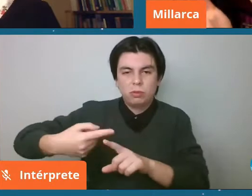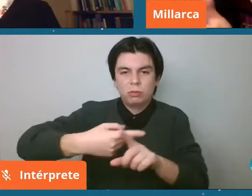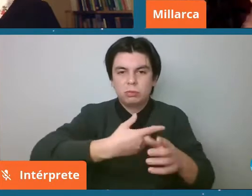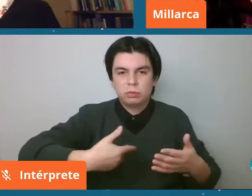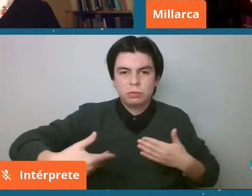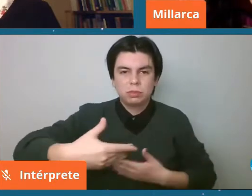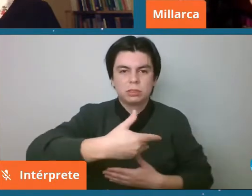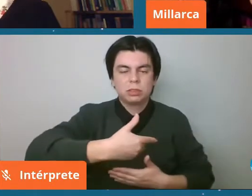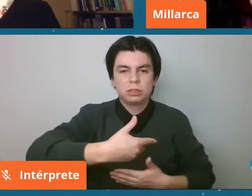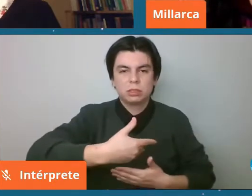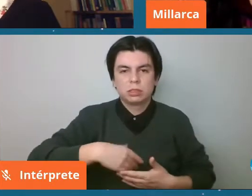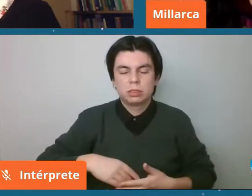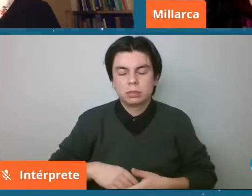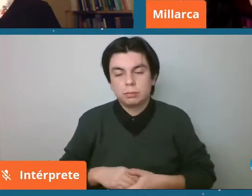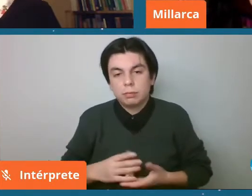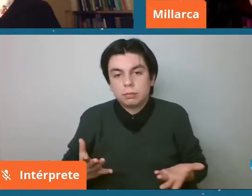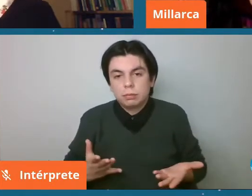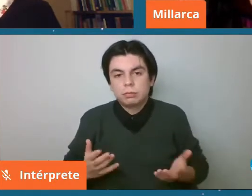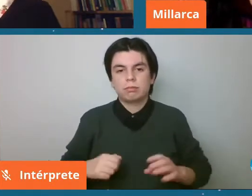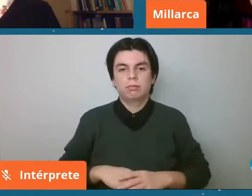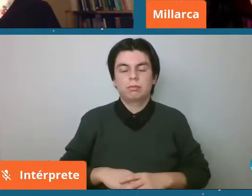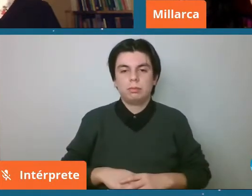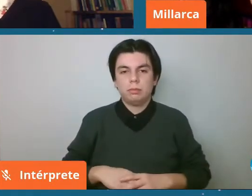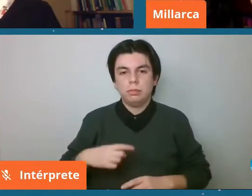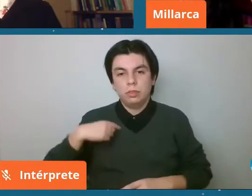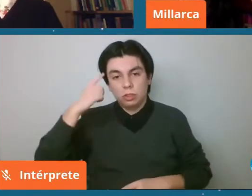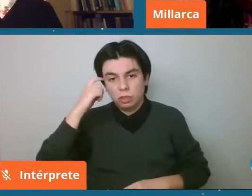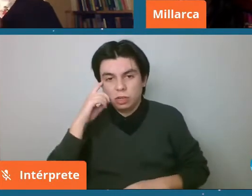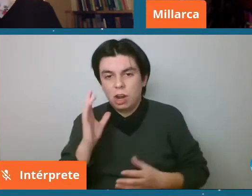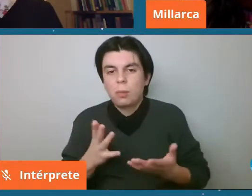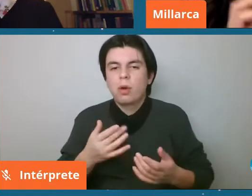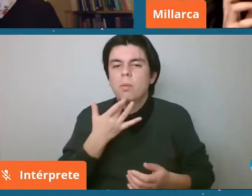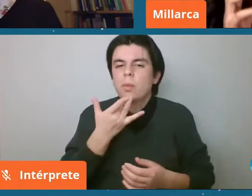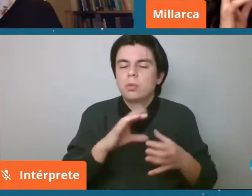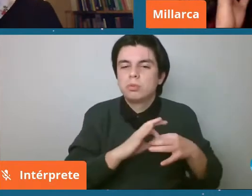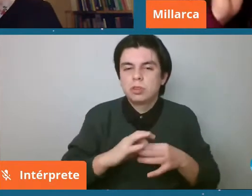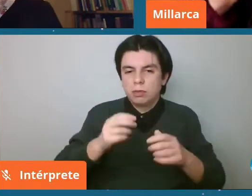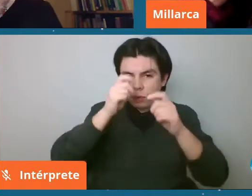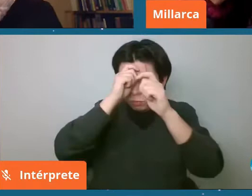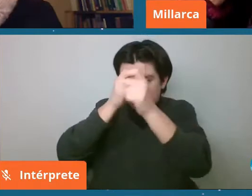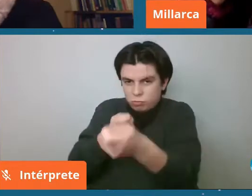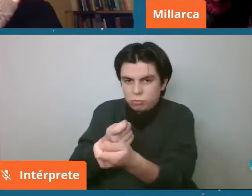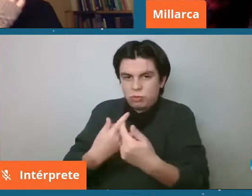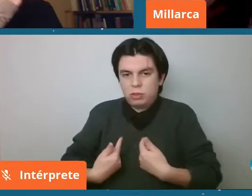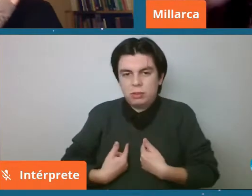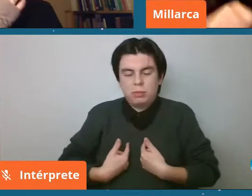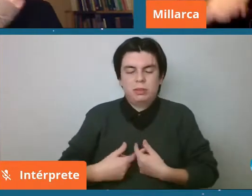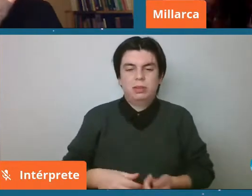yo creo que ese fue un poco el sentido del reconocimiento que recibí como como